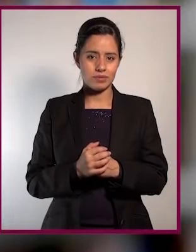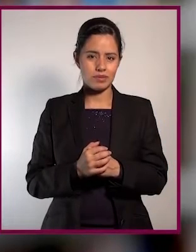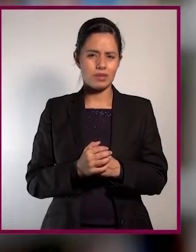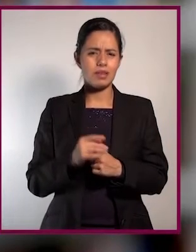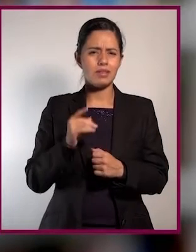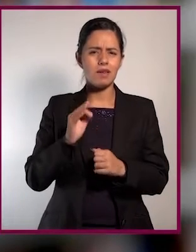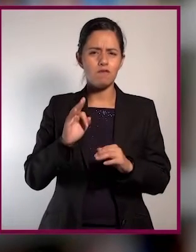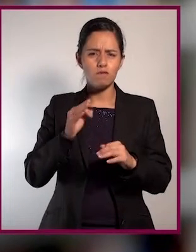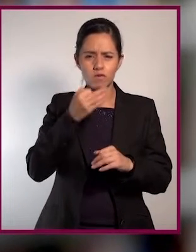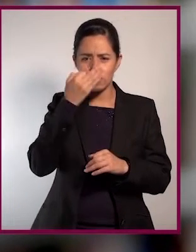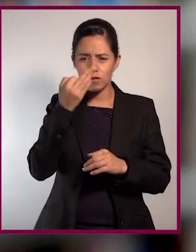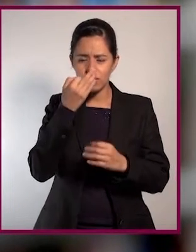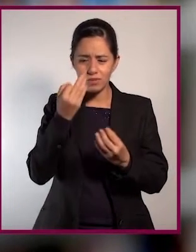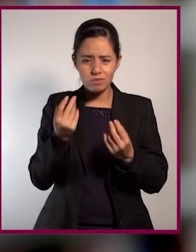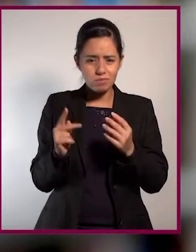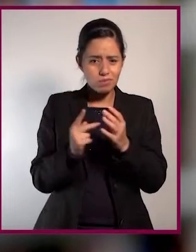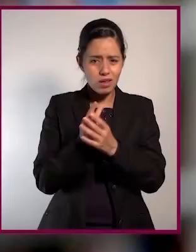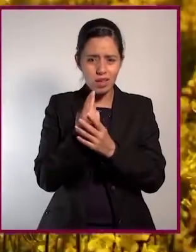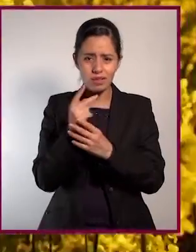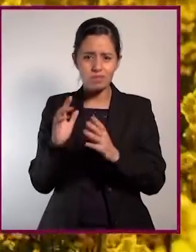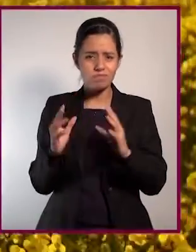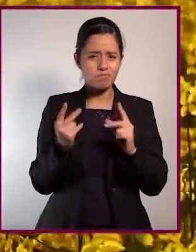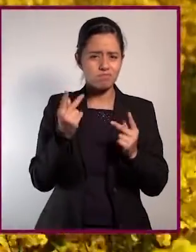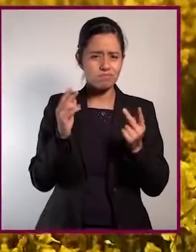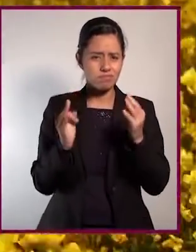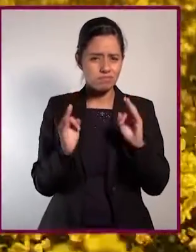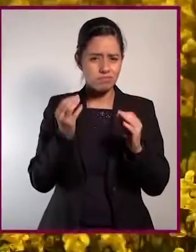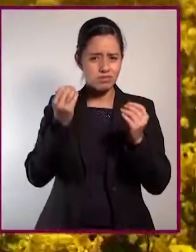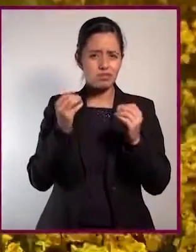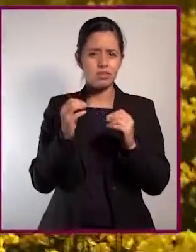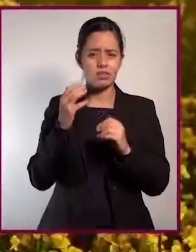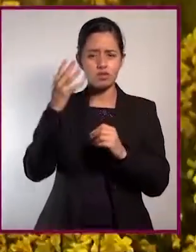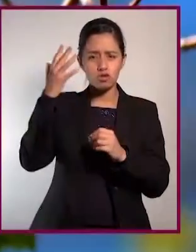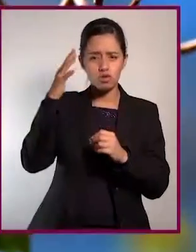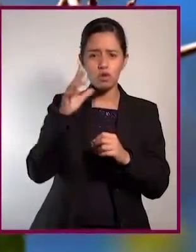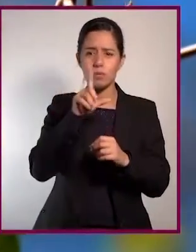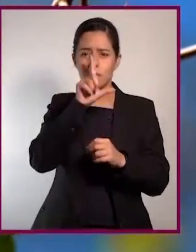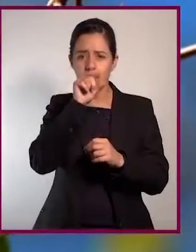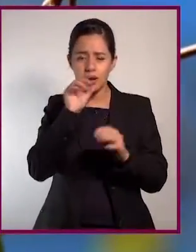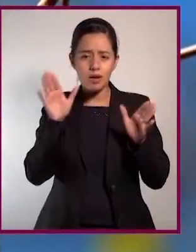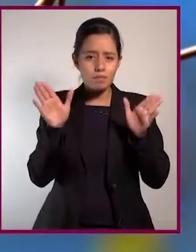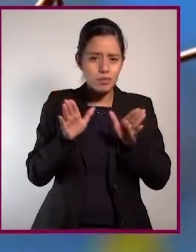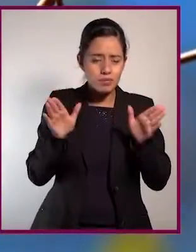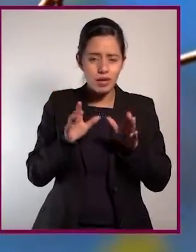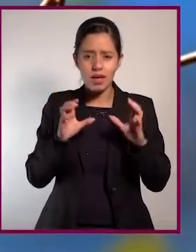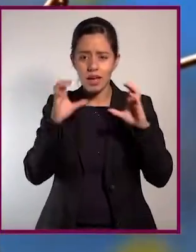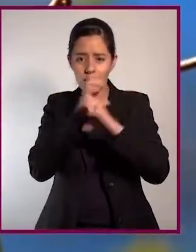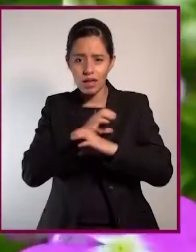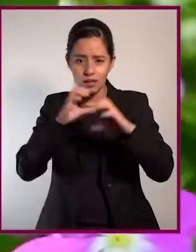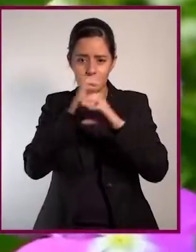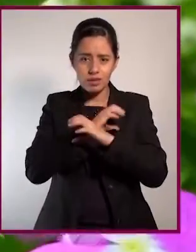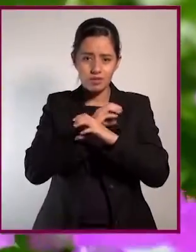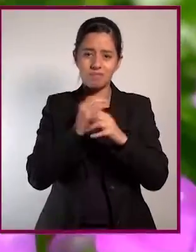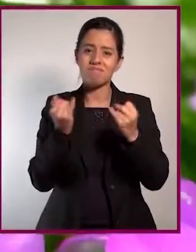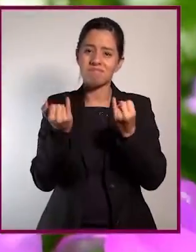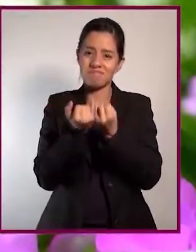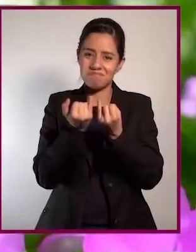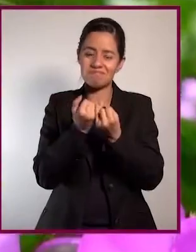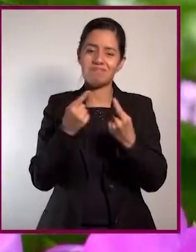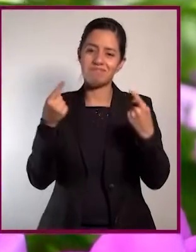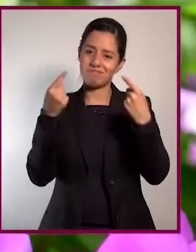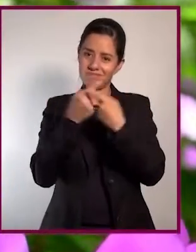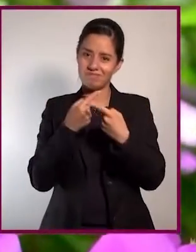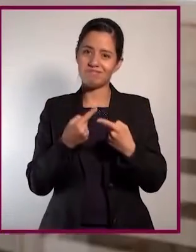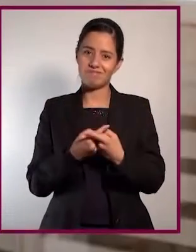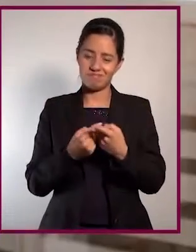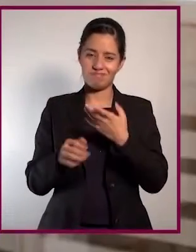La primavera es una estación increíble. Sol, aves cantando, flores y alergias